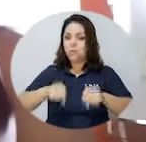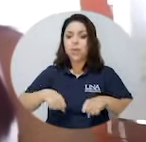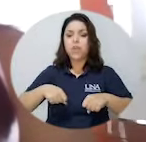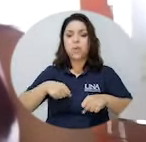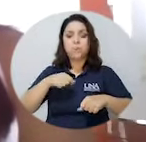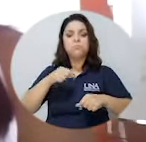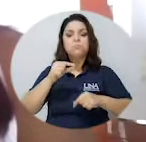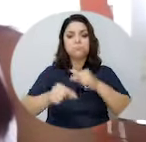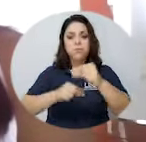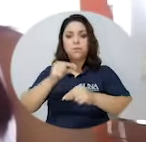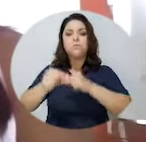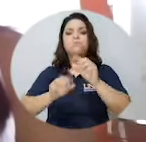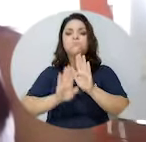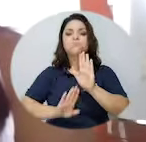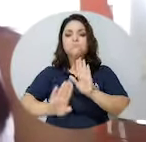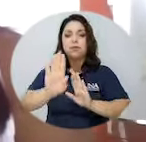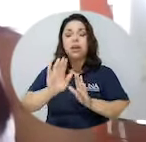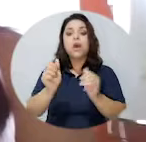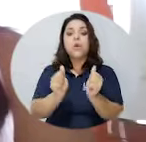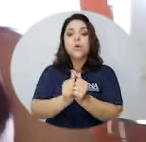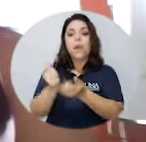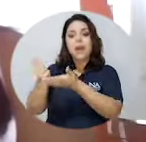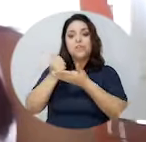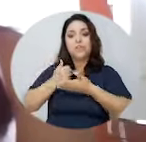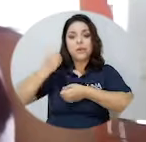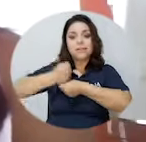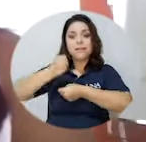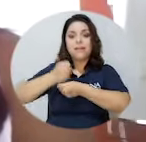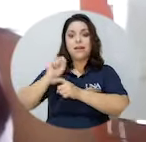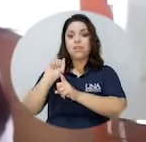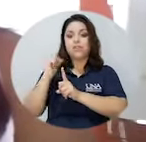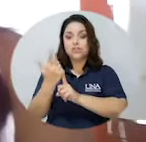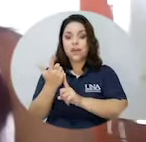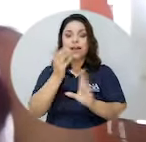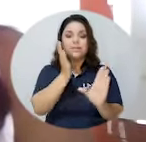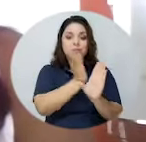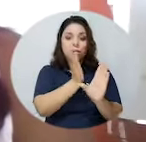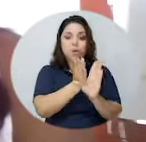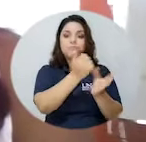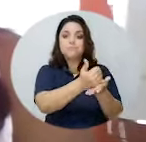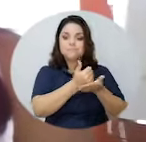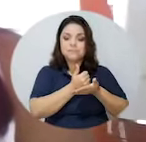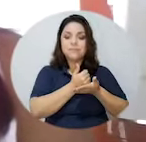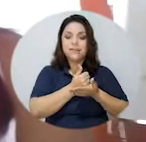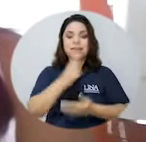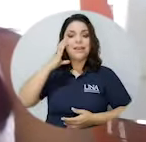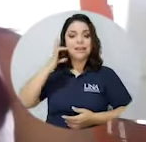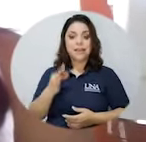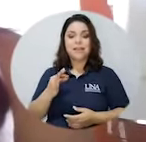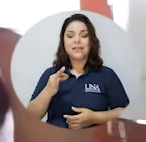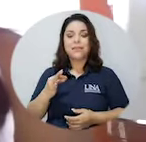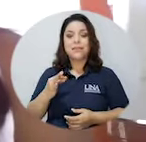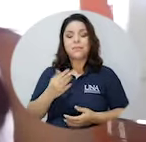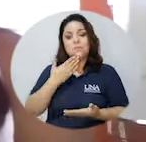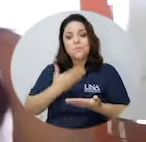podido llevar, ¿verdad? Con ayuda de, bueno, de las trabajadoras sociales, de psicología, ¿verdad? Y que creo